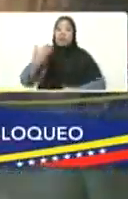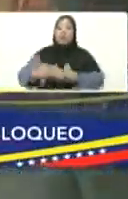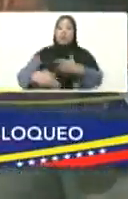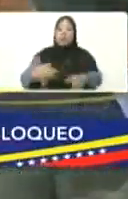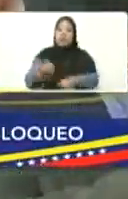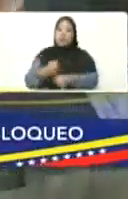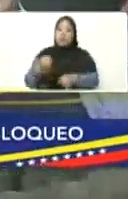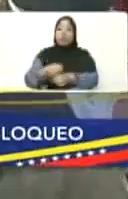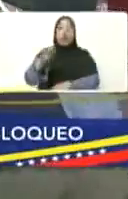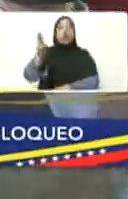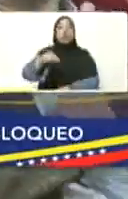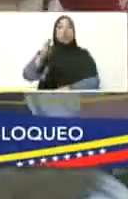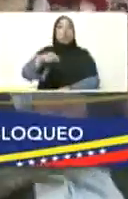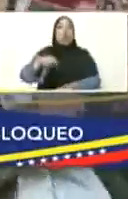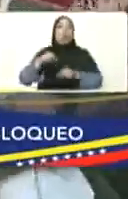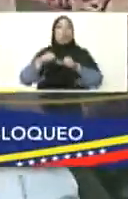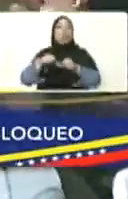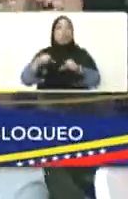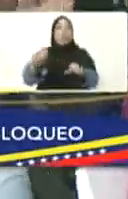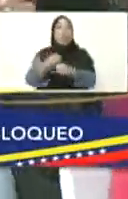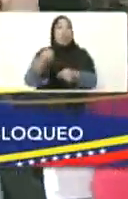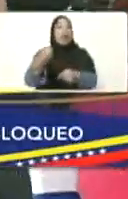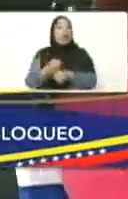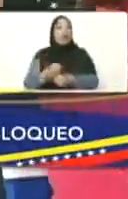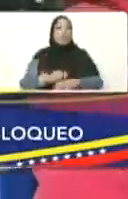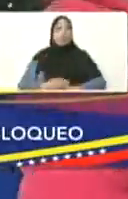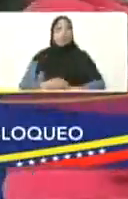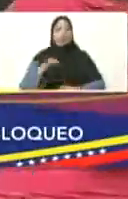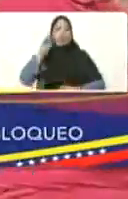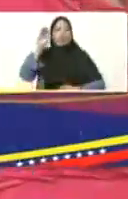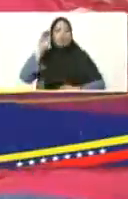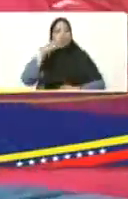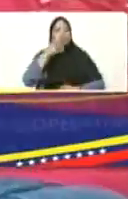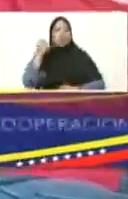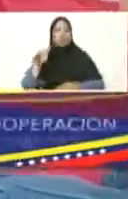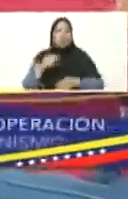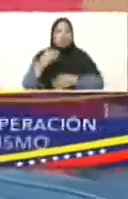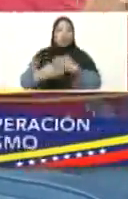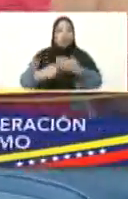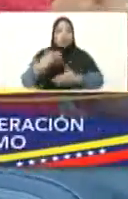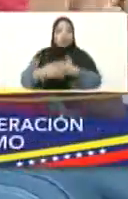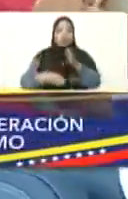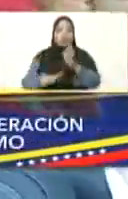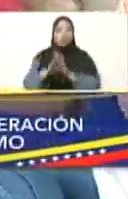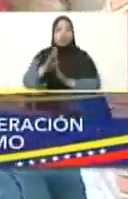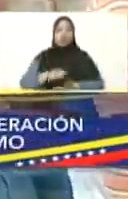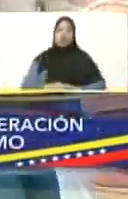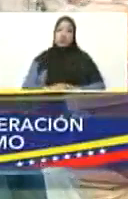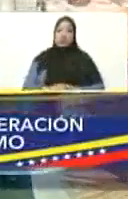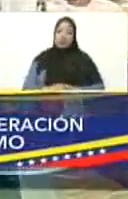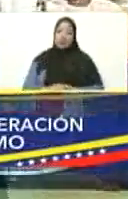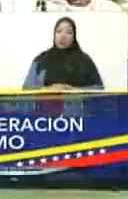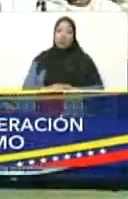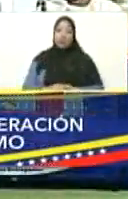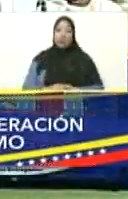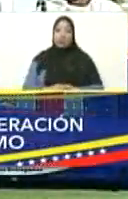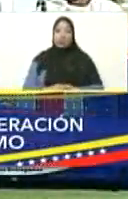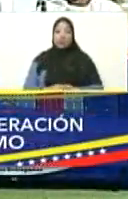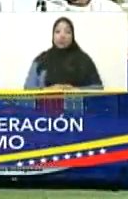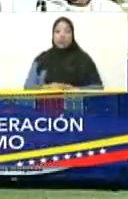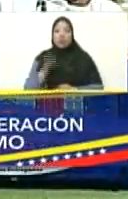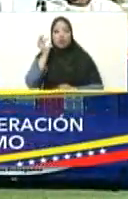se detendrá jamás. Y que lo que va es pa'lante. Aquí lo que vamos es pa'lante, Melania.